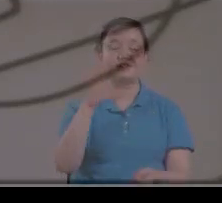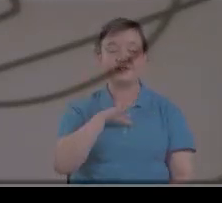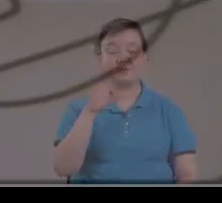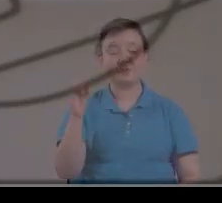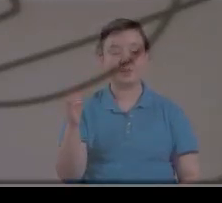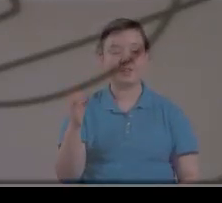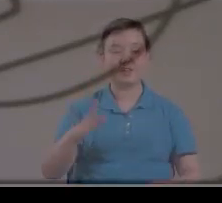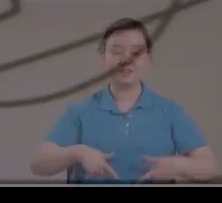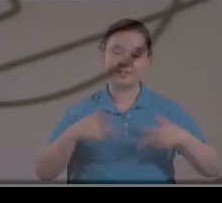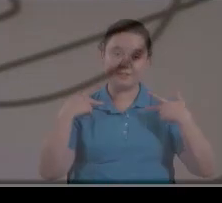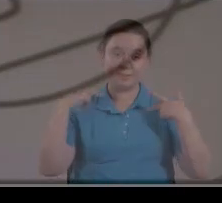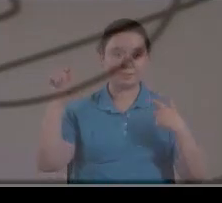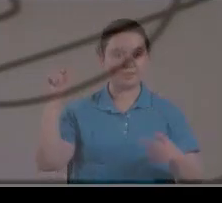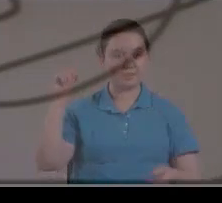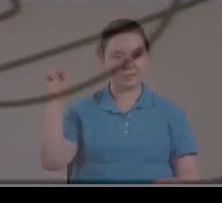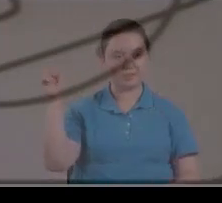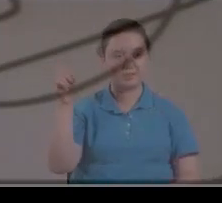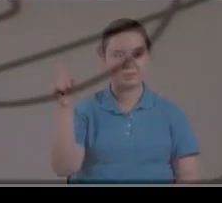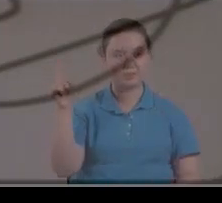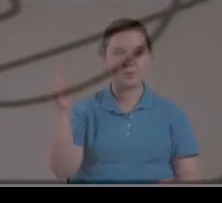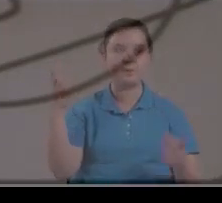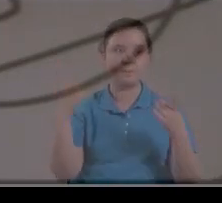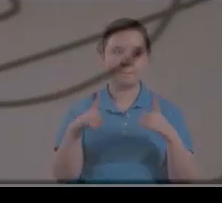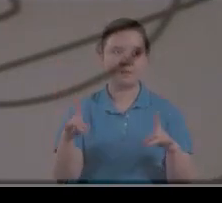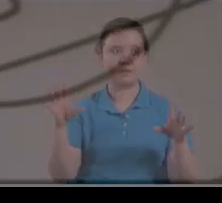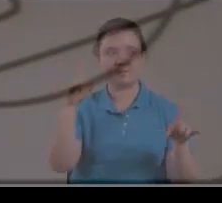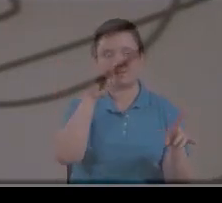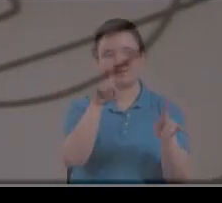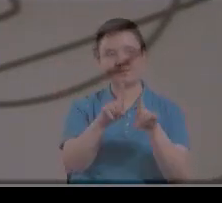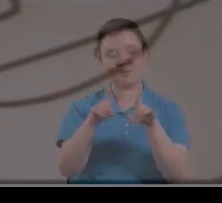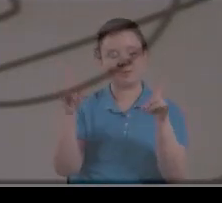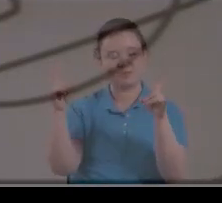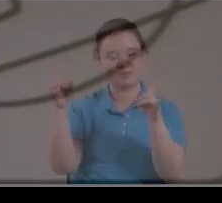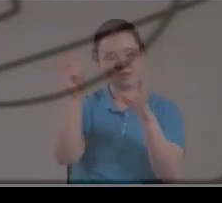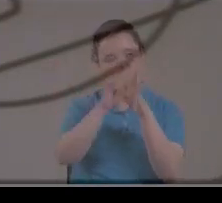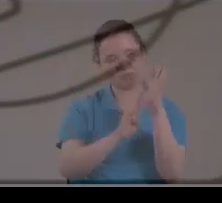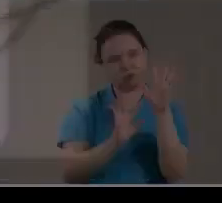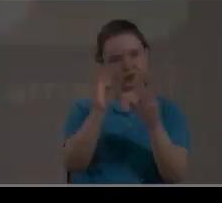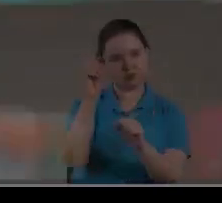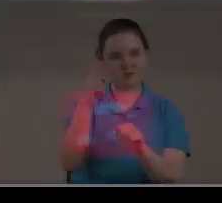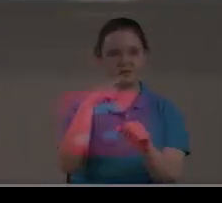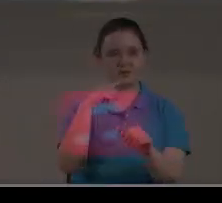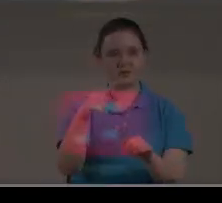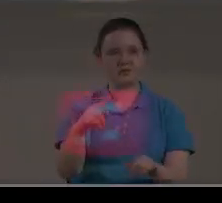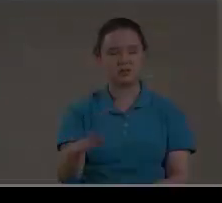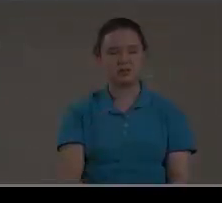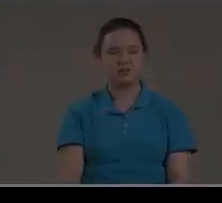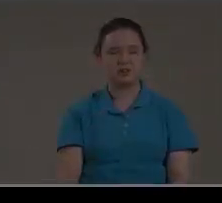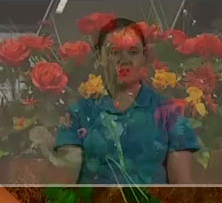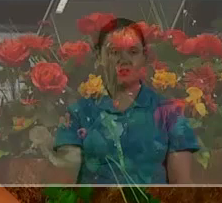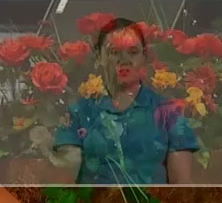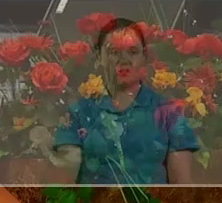haber Dado acá Pero paralelo a eso En el verso doce Mire lo que dice